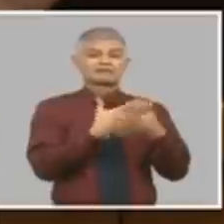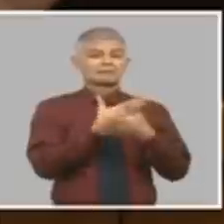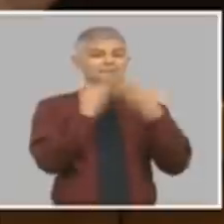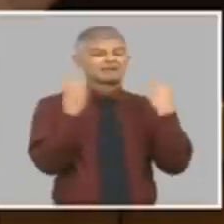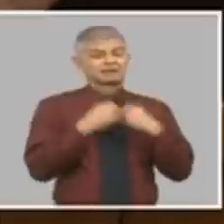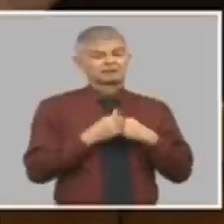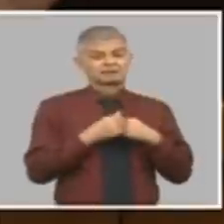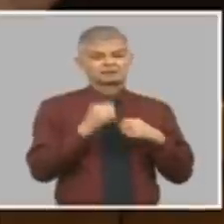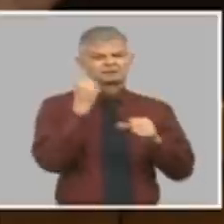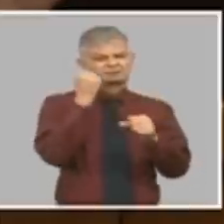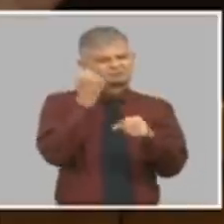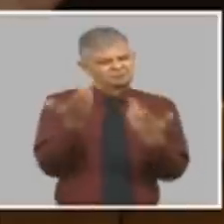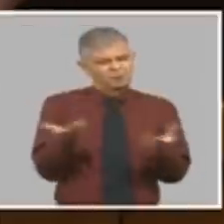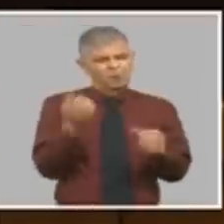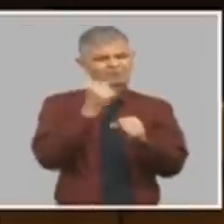están ahí